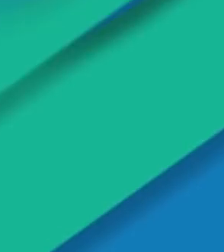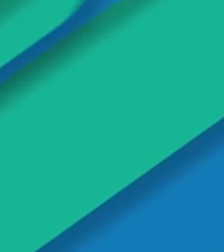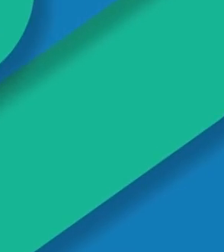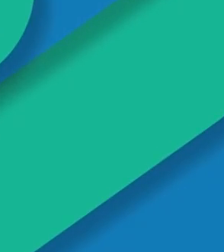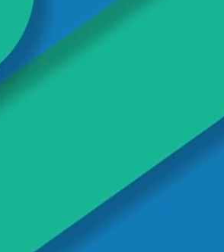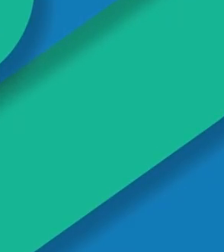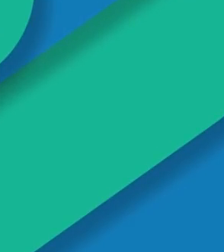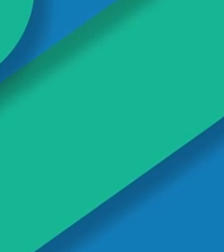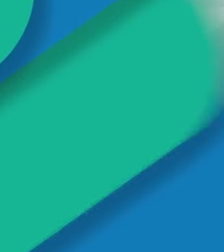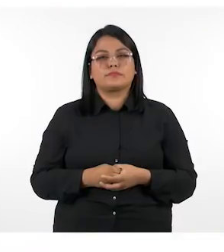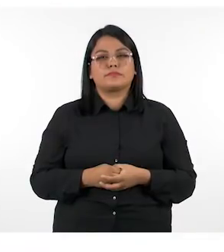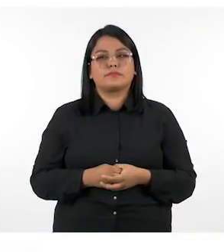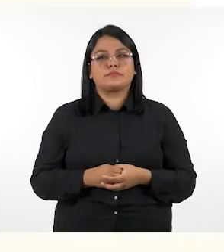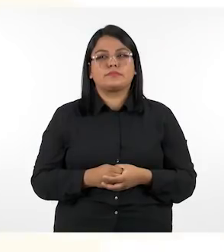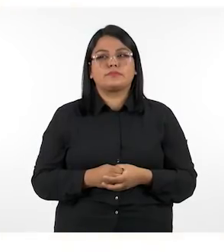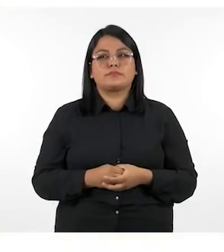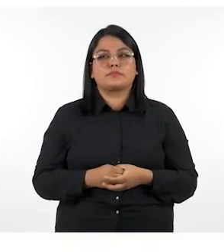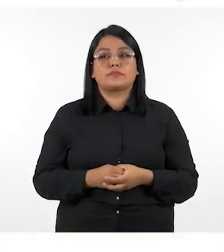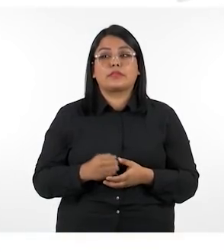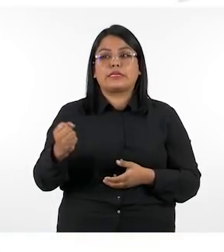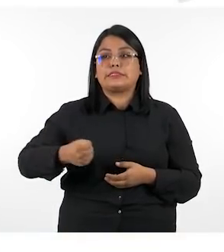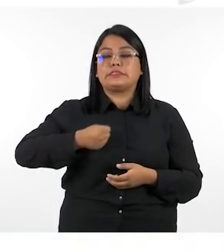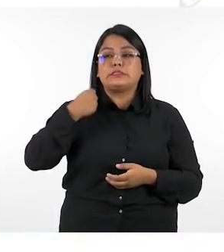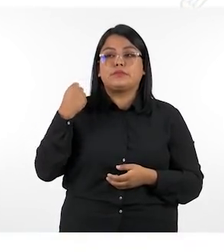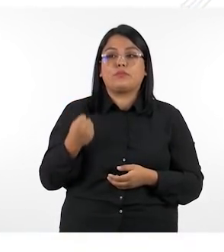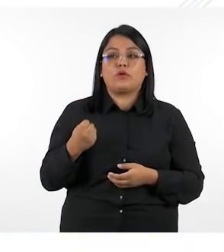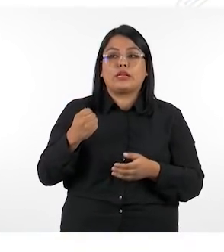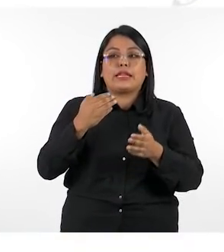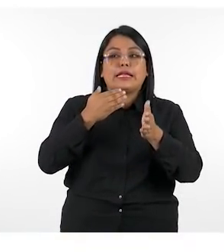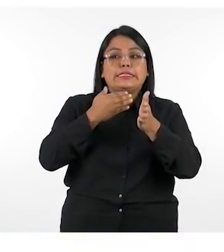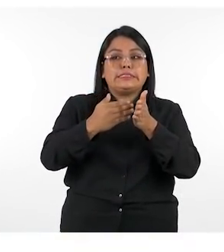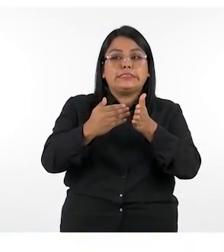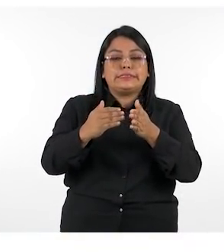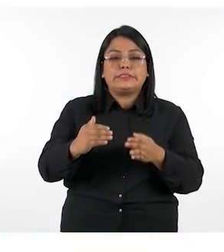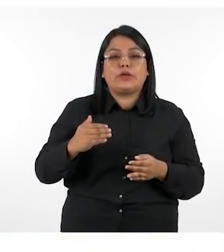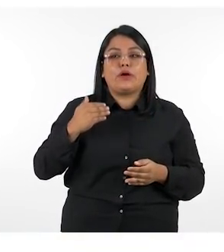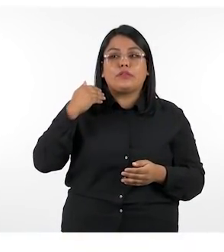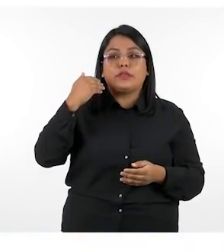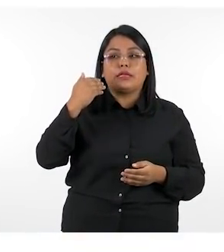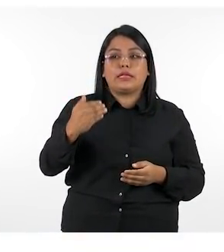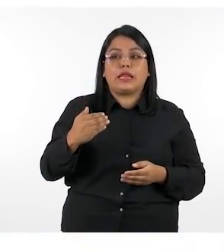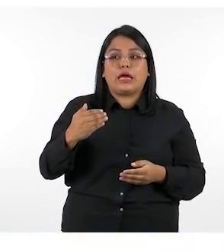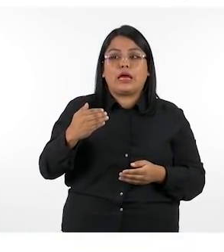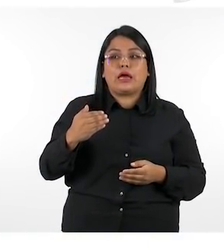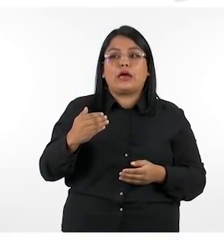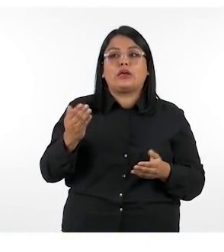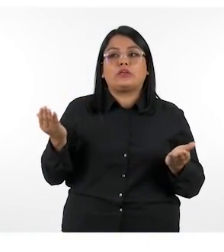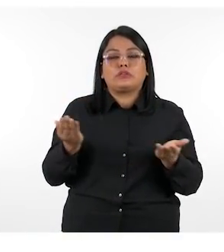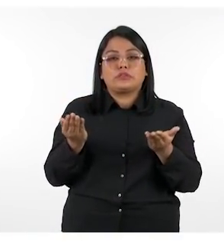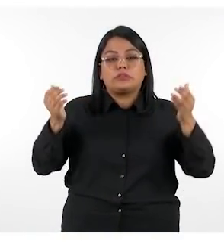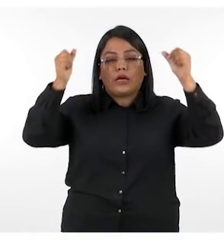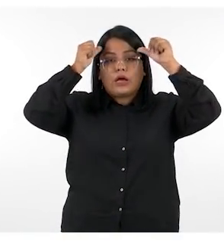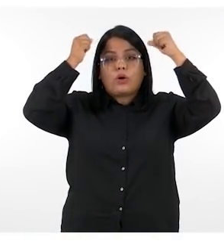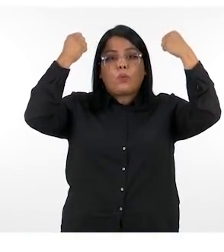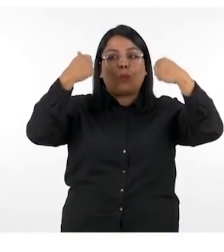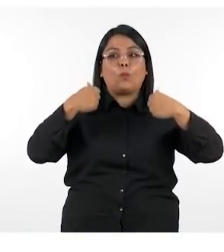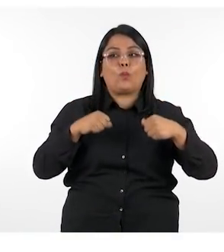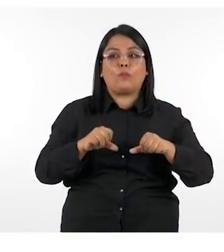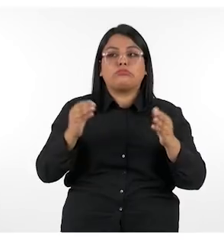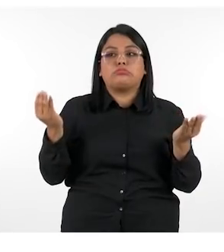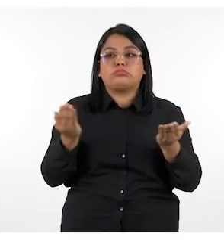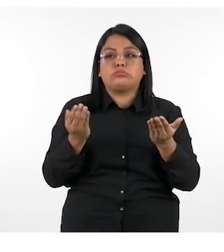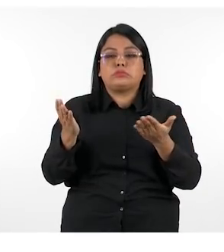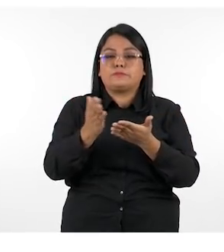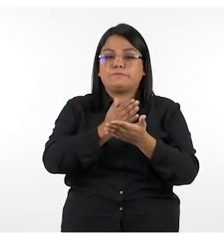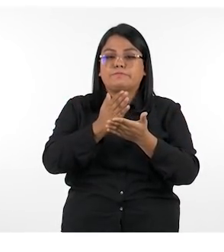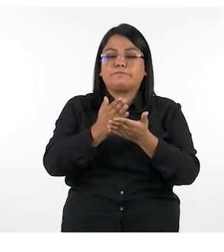es importante al inicio del año generar acuerdos de convivencia y acciones